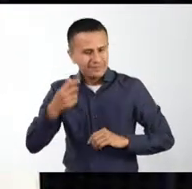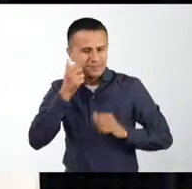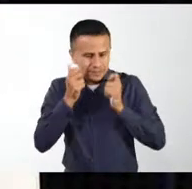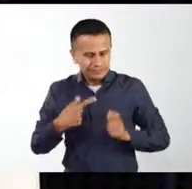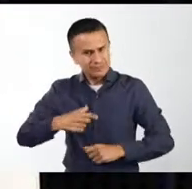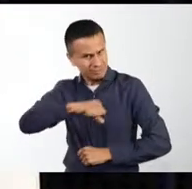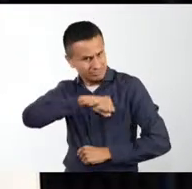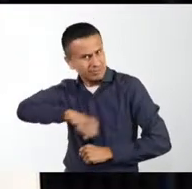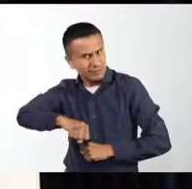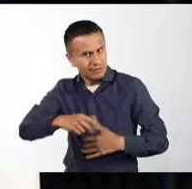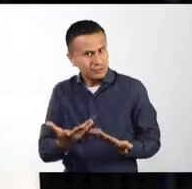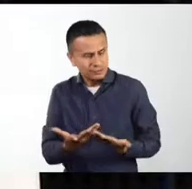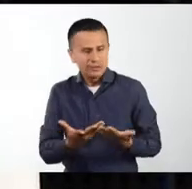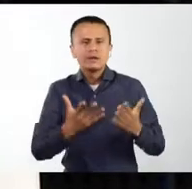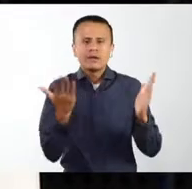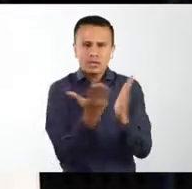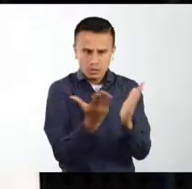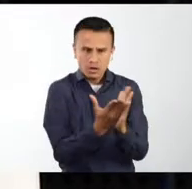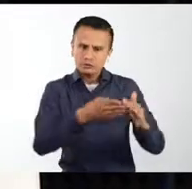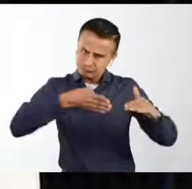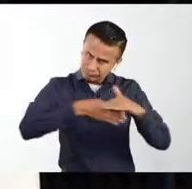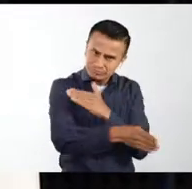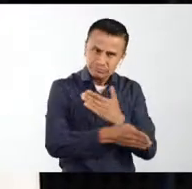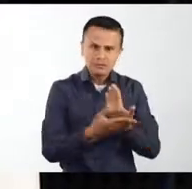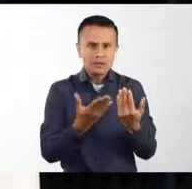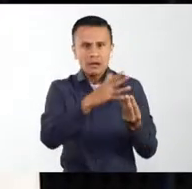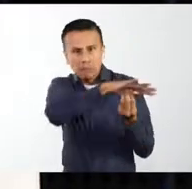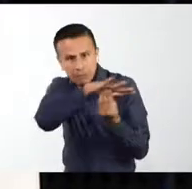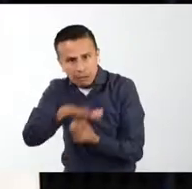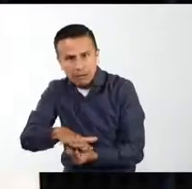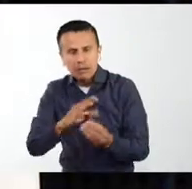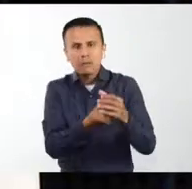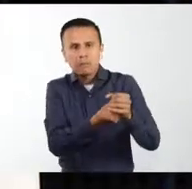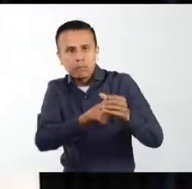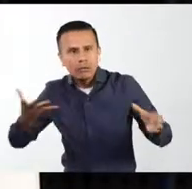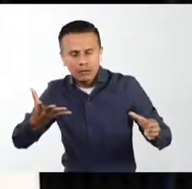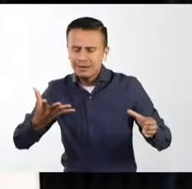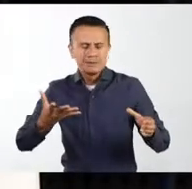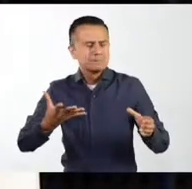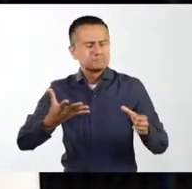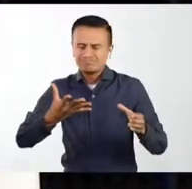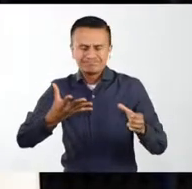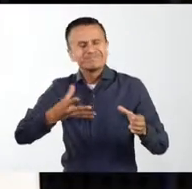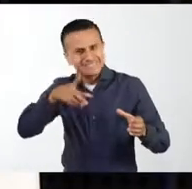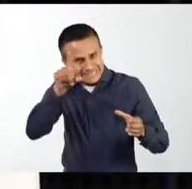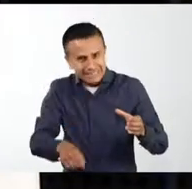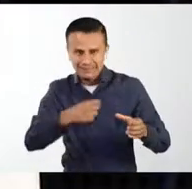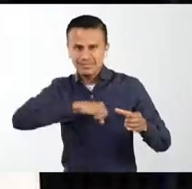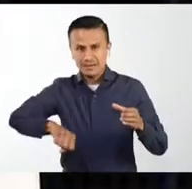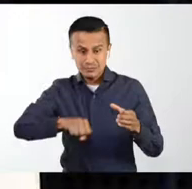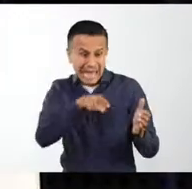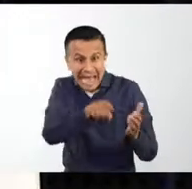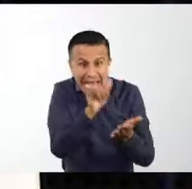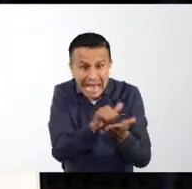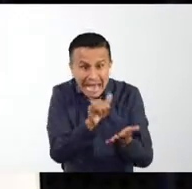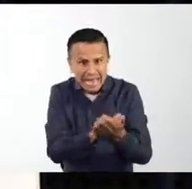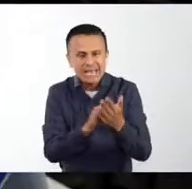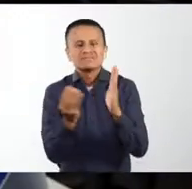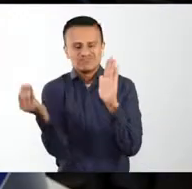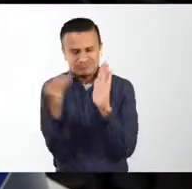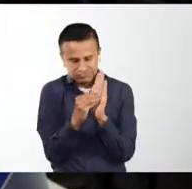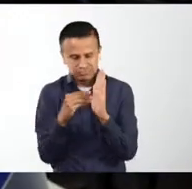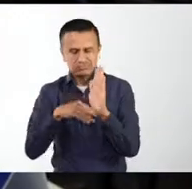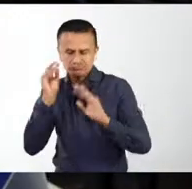Faso, sin discriminación, tiene el derecho a la educación. Y a partir de ese momento, los documentos de política